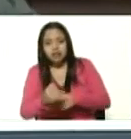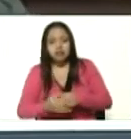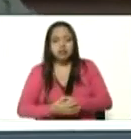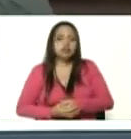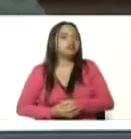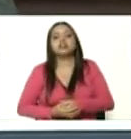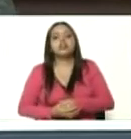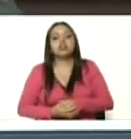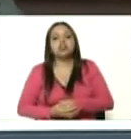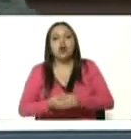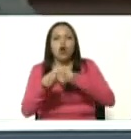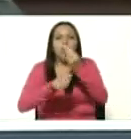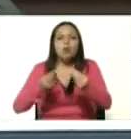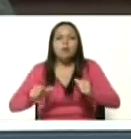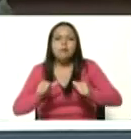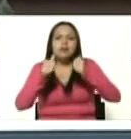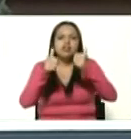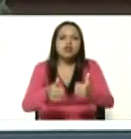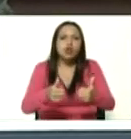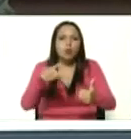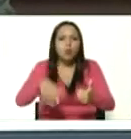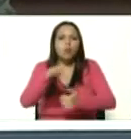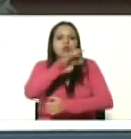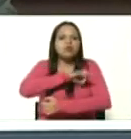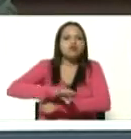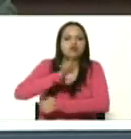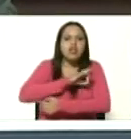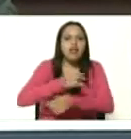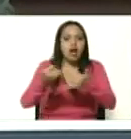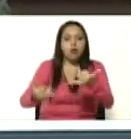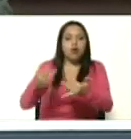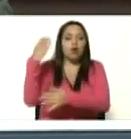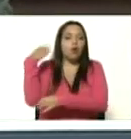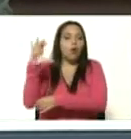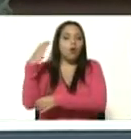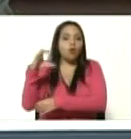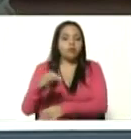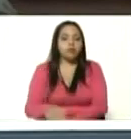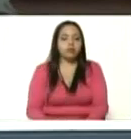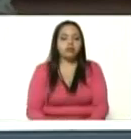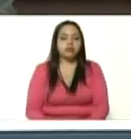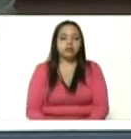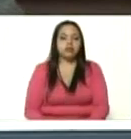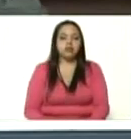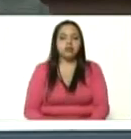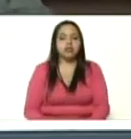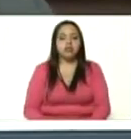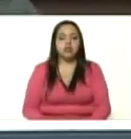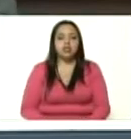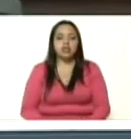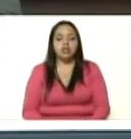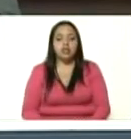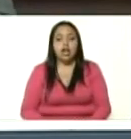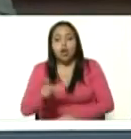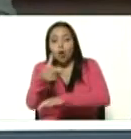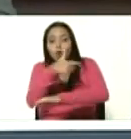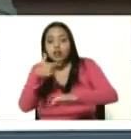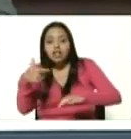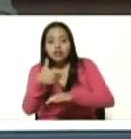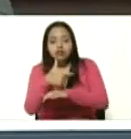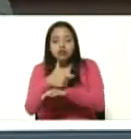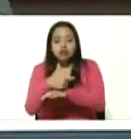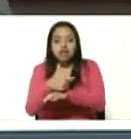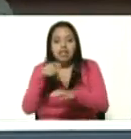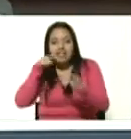génesis de lo que hoy es la sociedad colombiana lo que es el estado fallido y forajido de Colombia